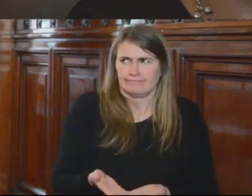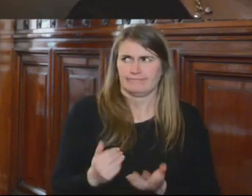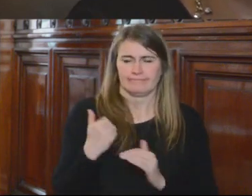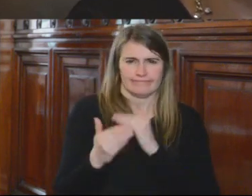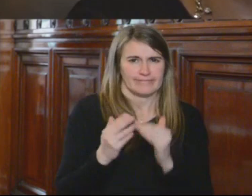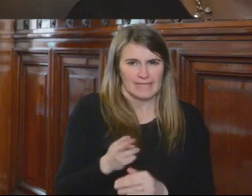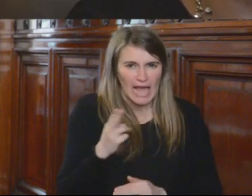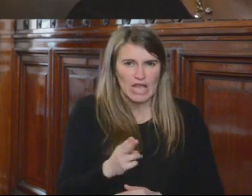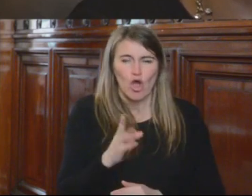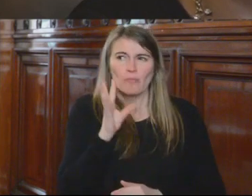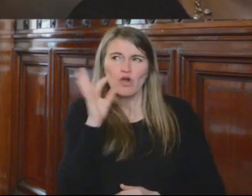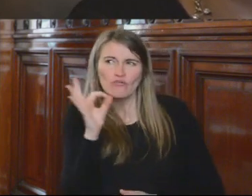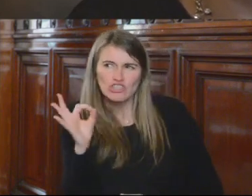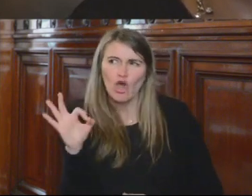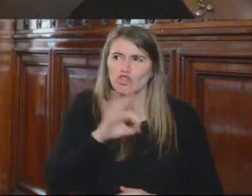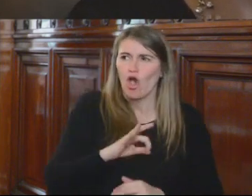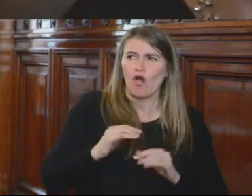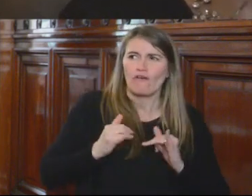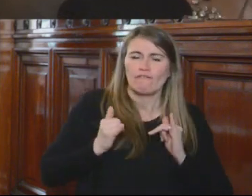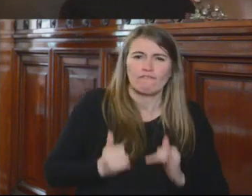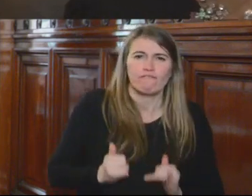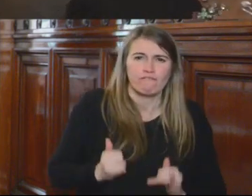provisorios o transitorios, merecían.